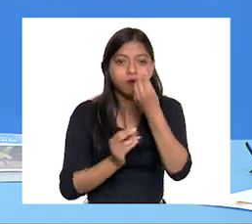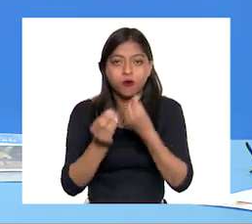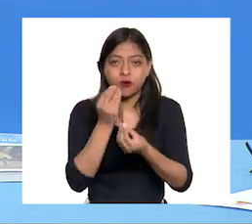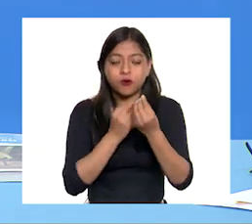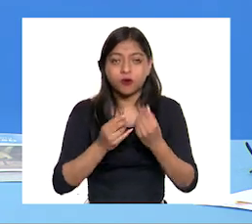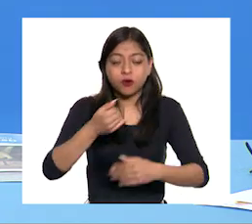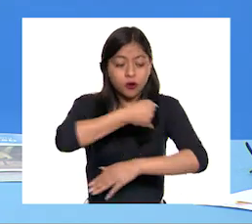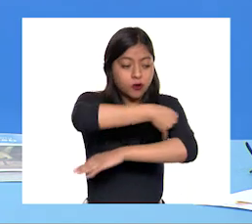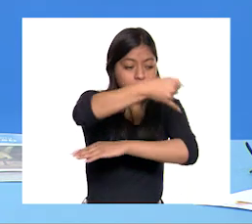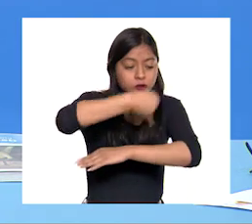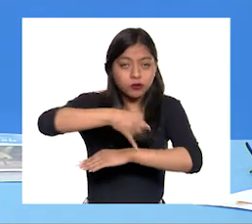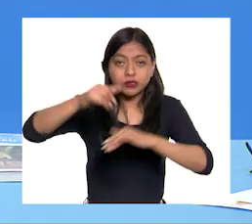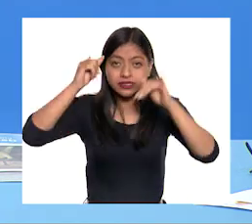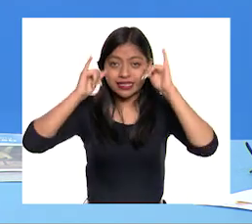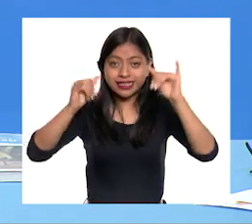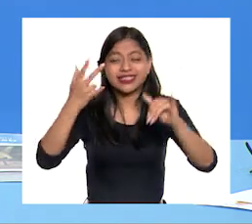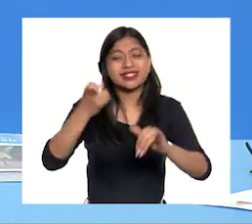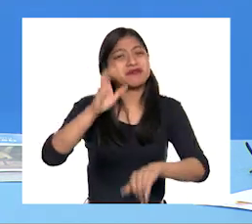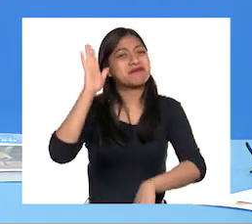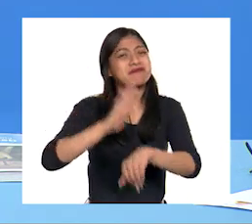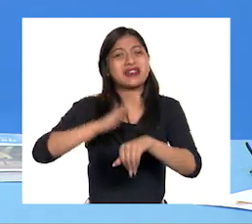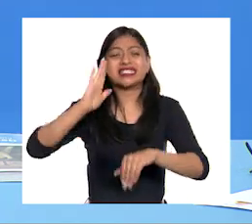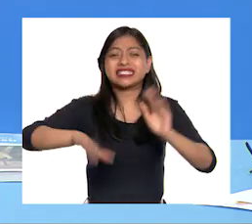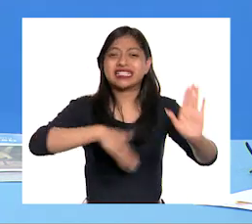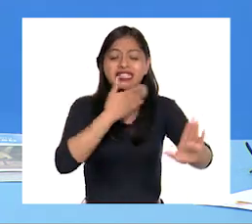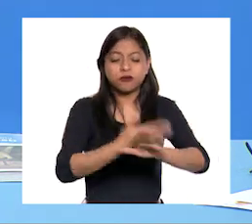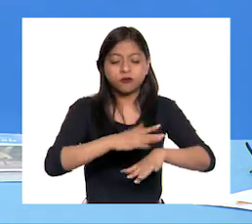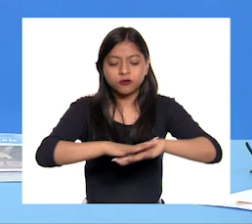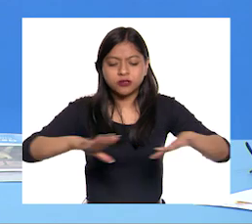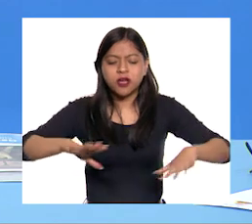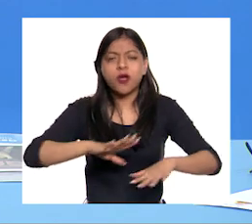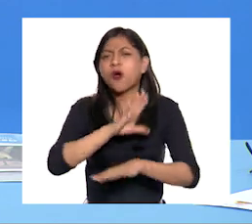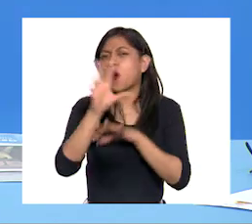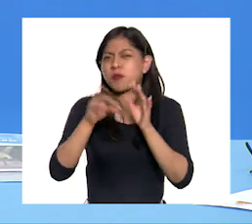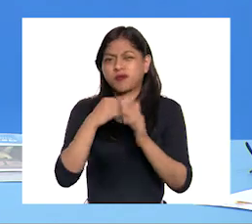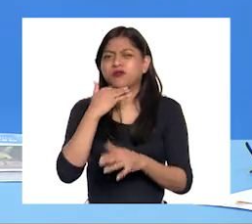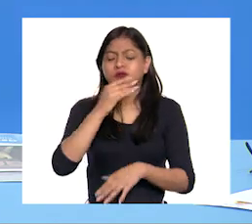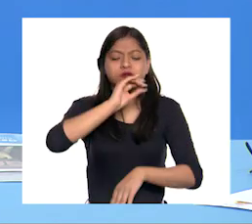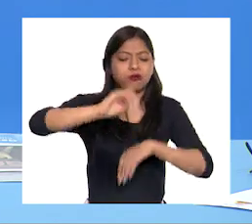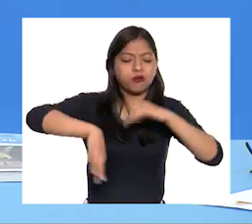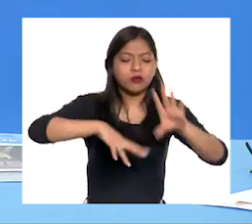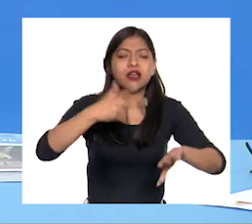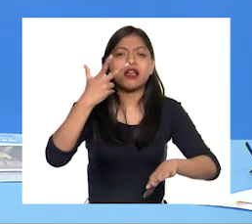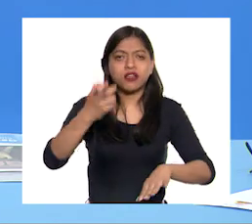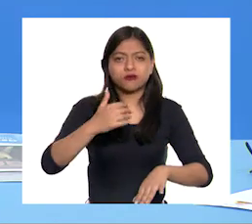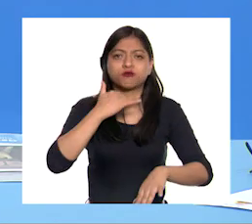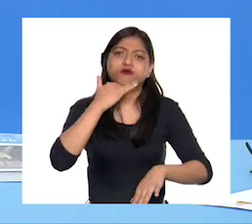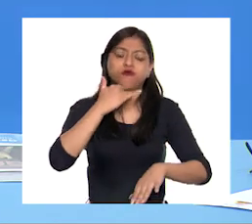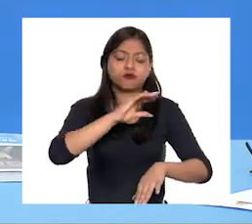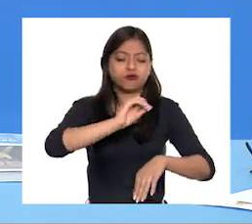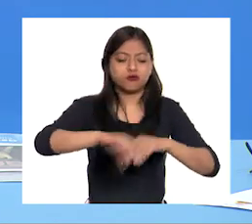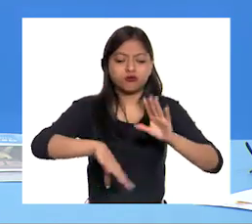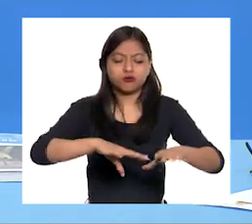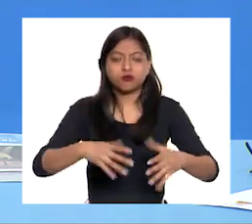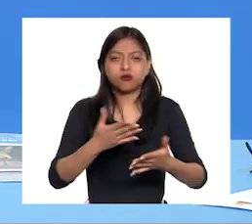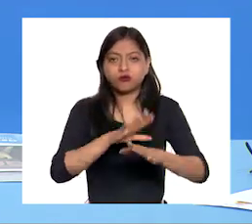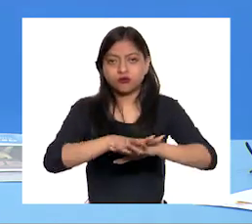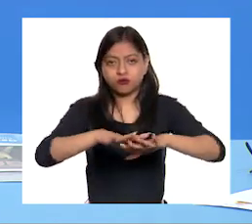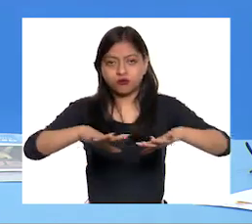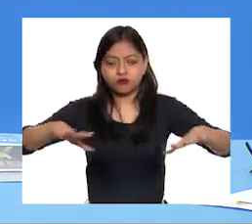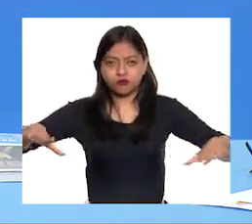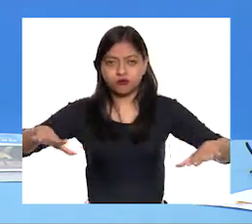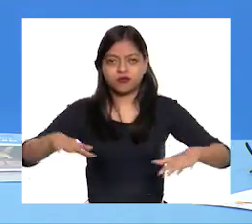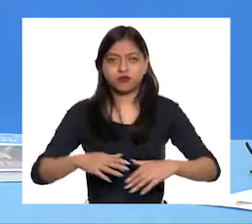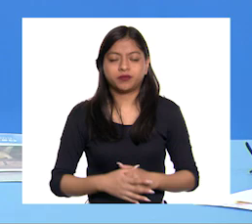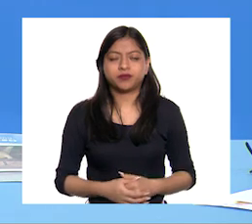las que más lo afectan Aunque cualquier residuo o basura puede contaminarlo Porque no es parte de sus componentes naturales